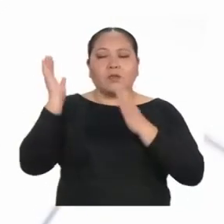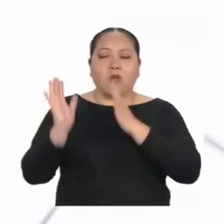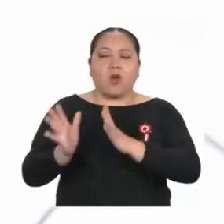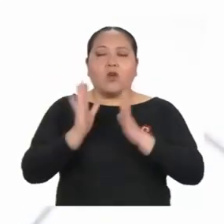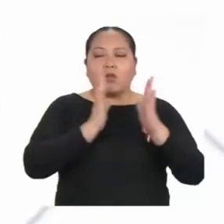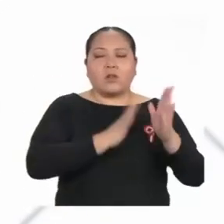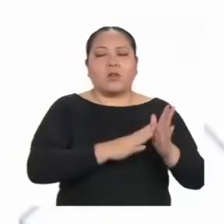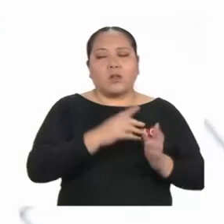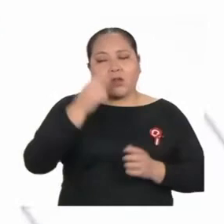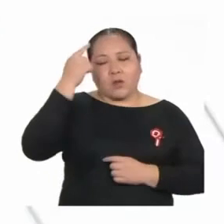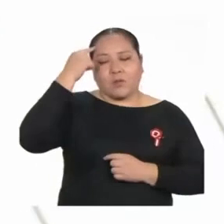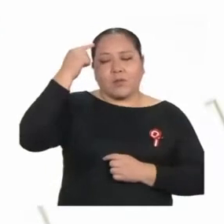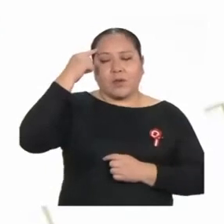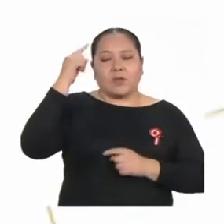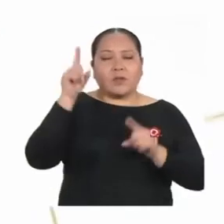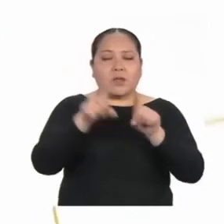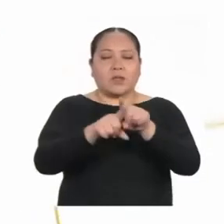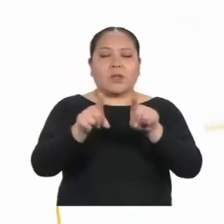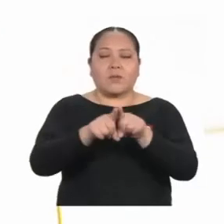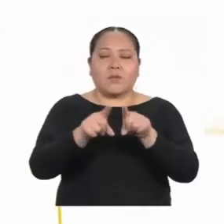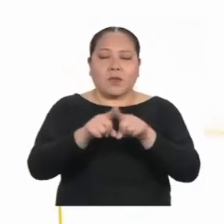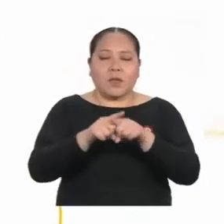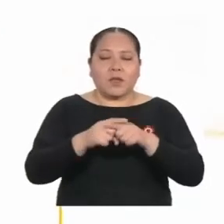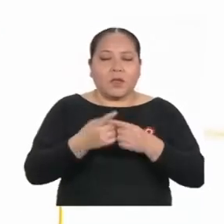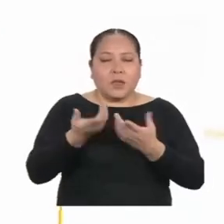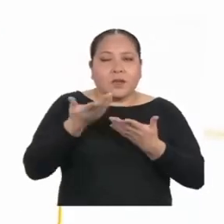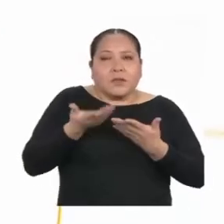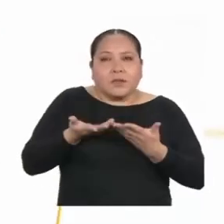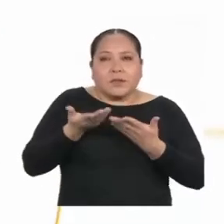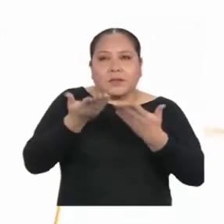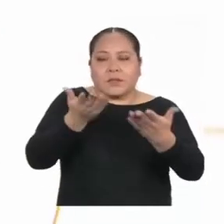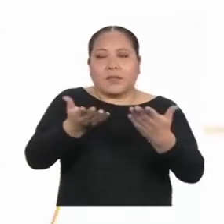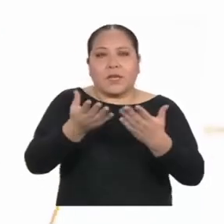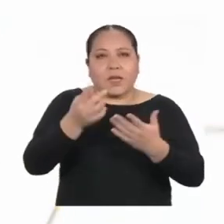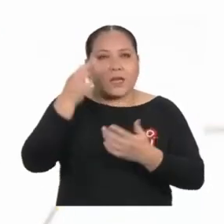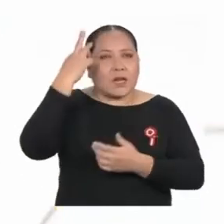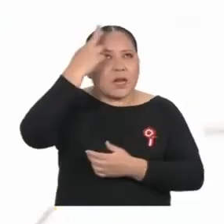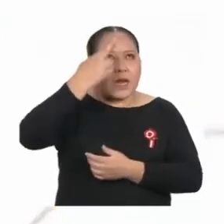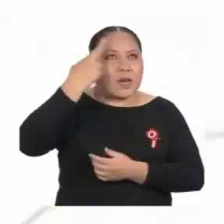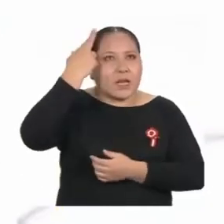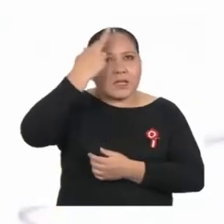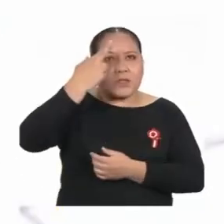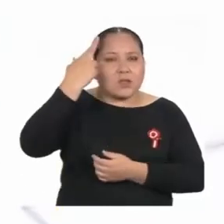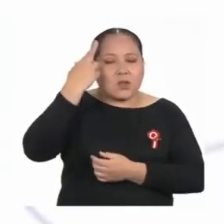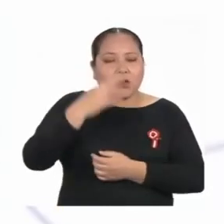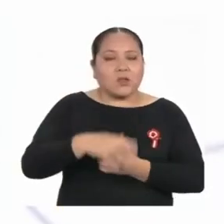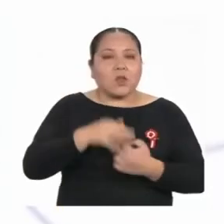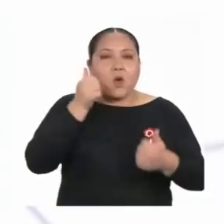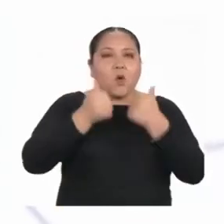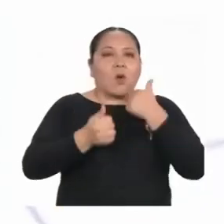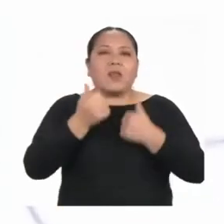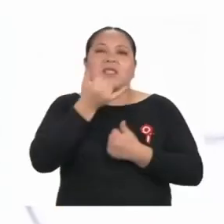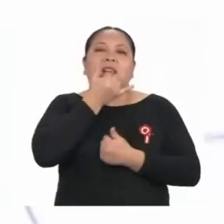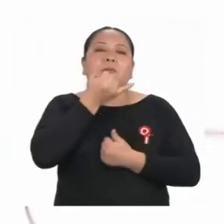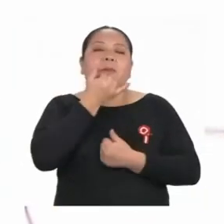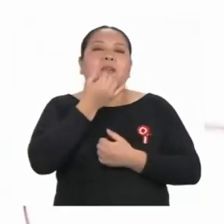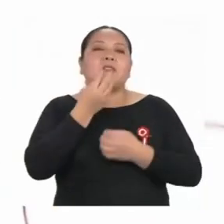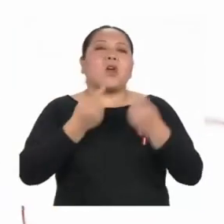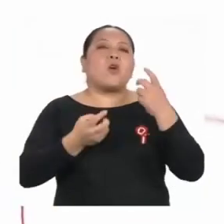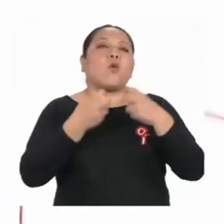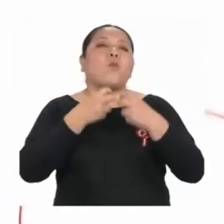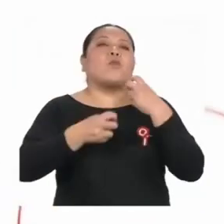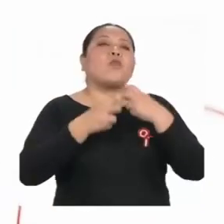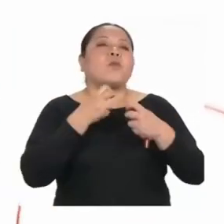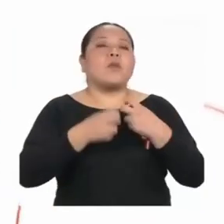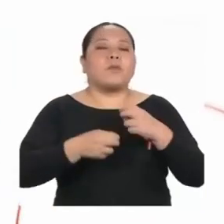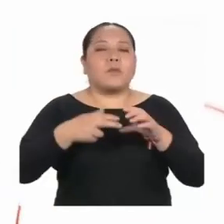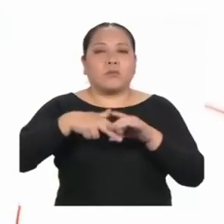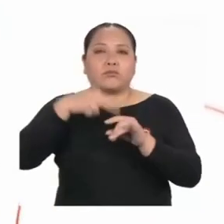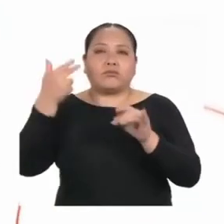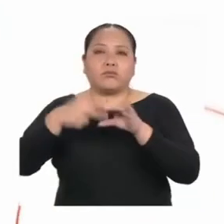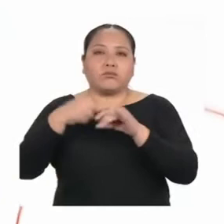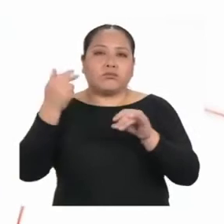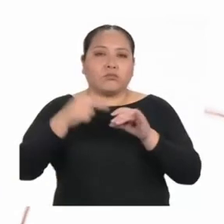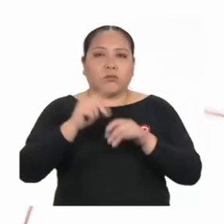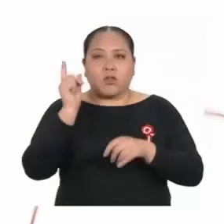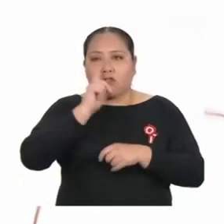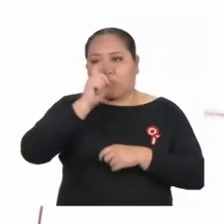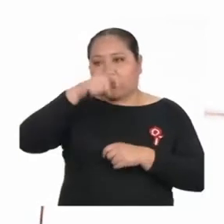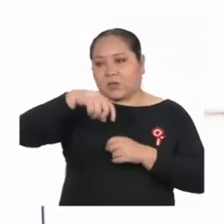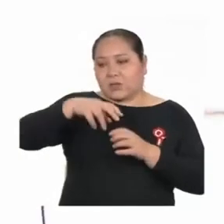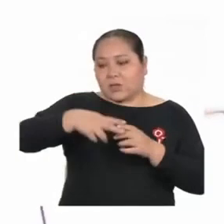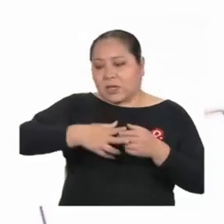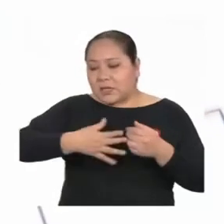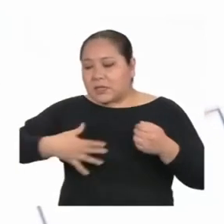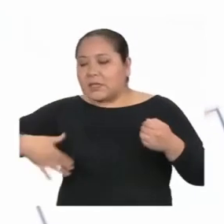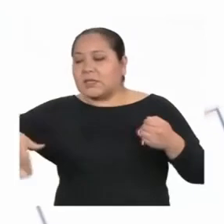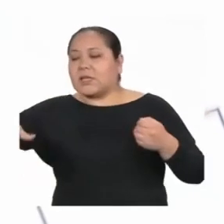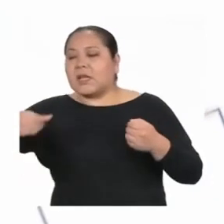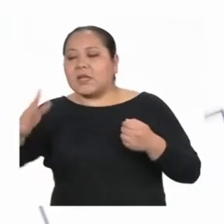creo que lo hace para que tengamos una idea más general de las razones de deserción escolar. Sin necesidad de recurrir a leer